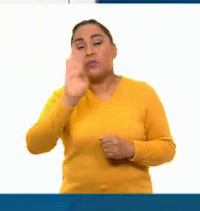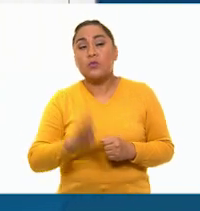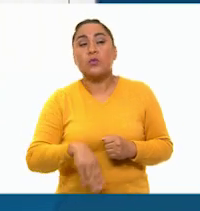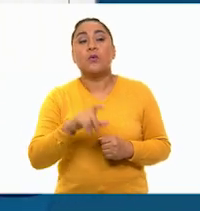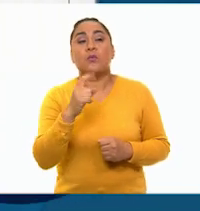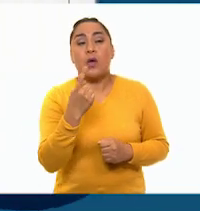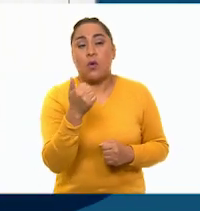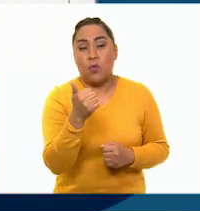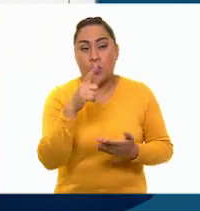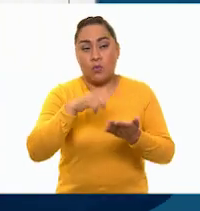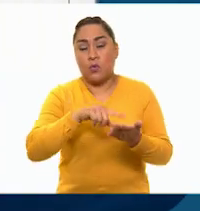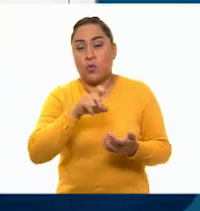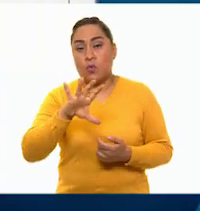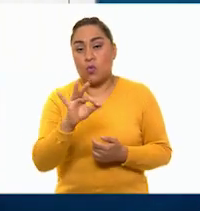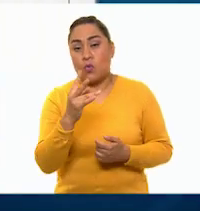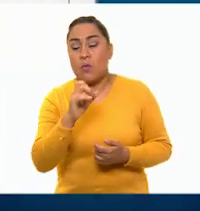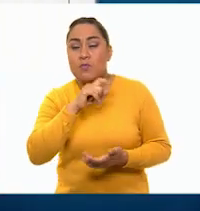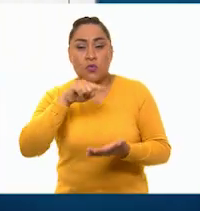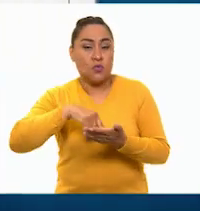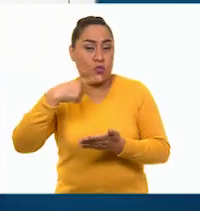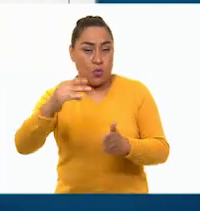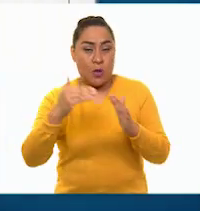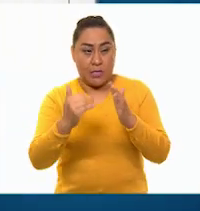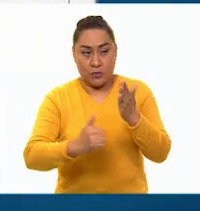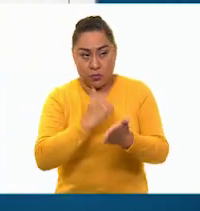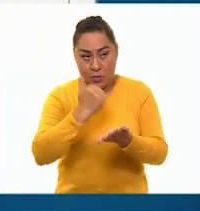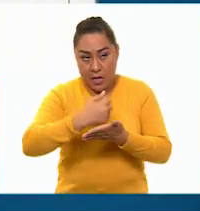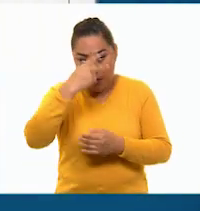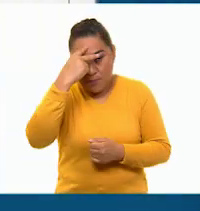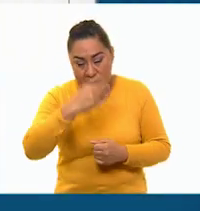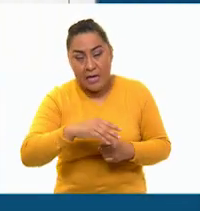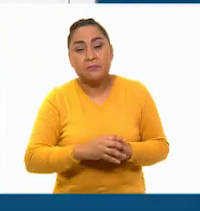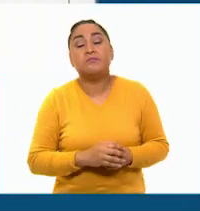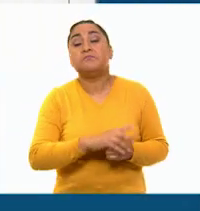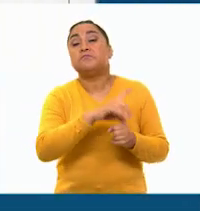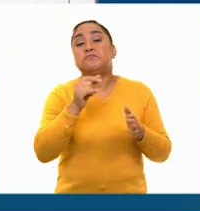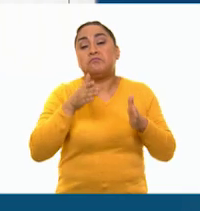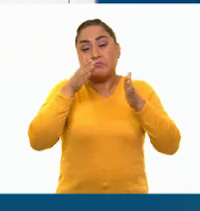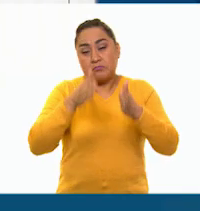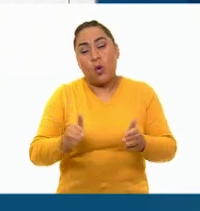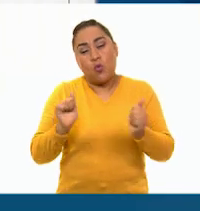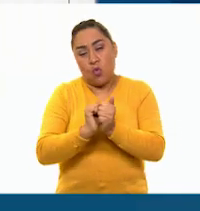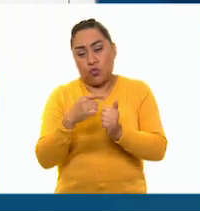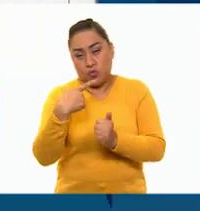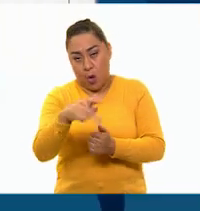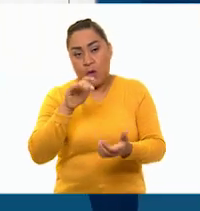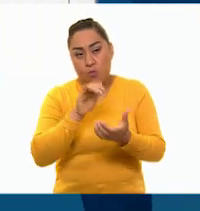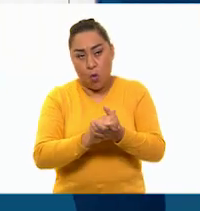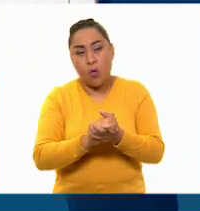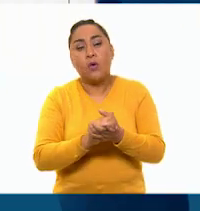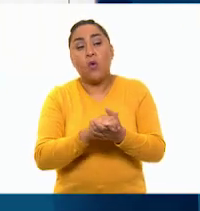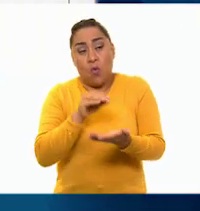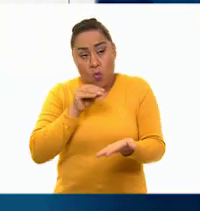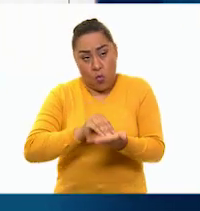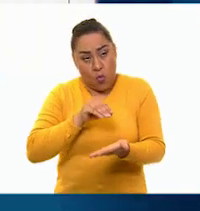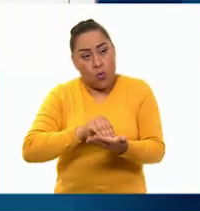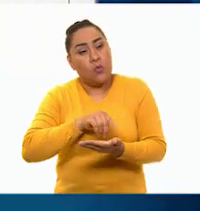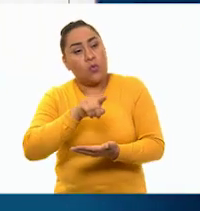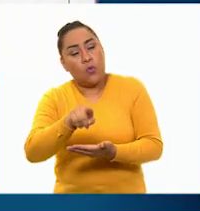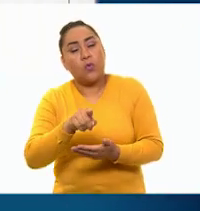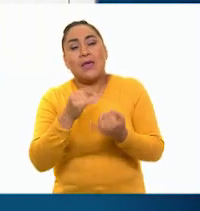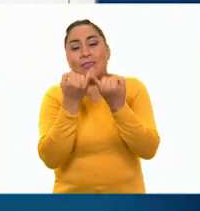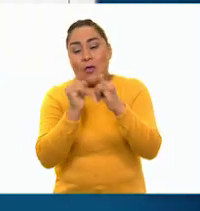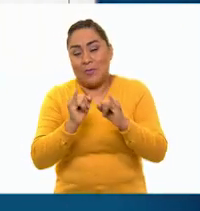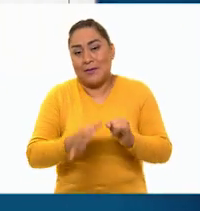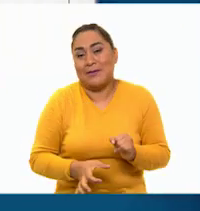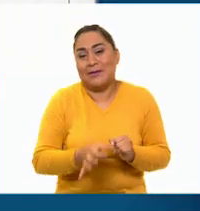agosto de 1842 en su casa de la Ciudad de México. Sus restos, junto con los de su esposo, se encuentran actualmente en la columna de